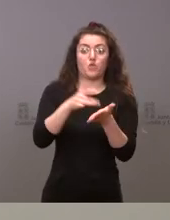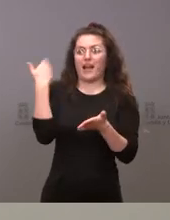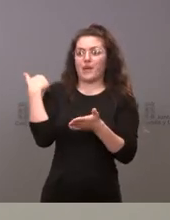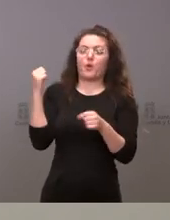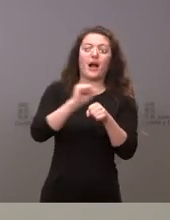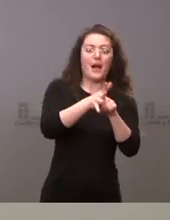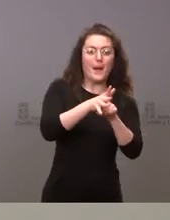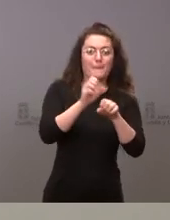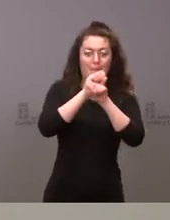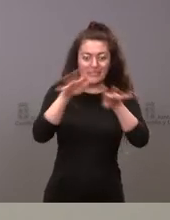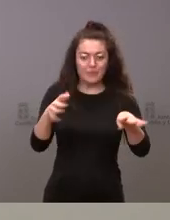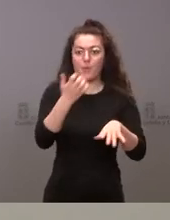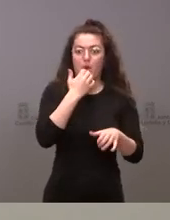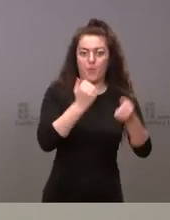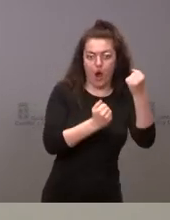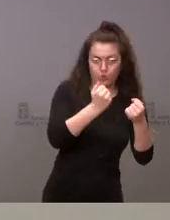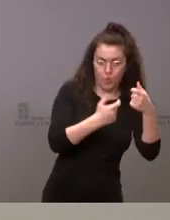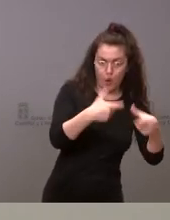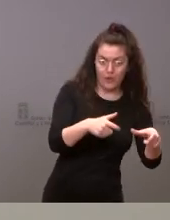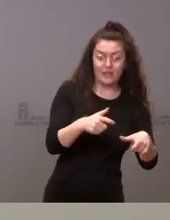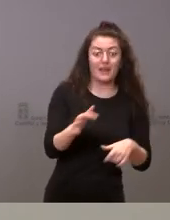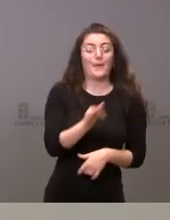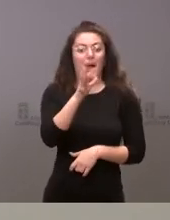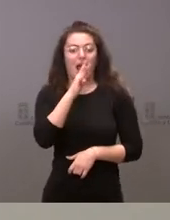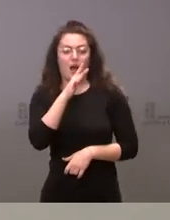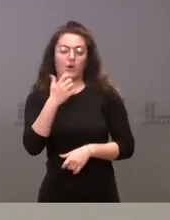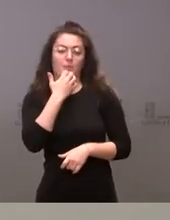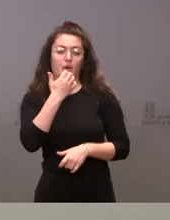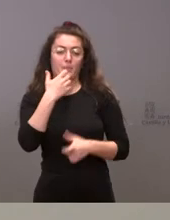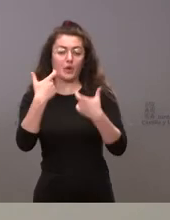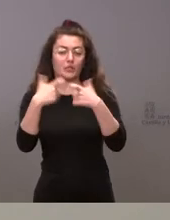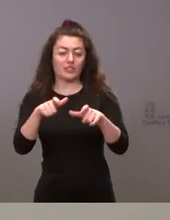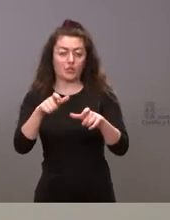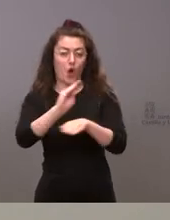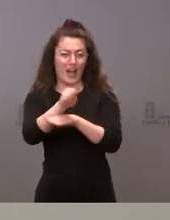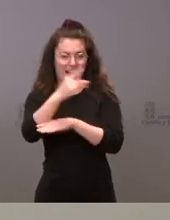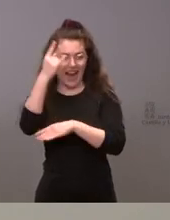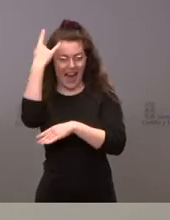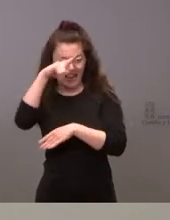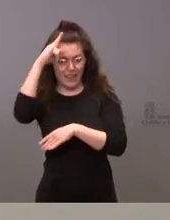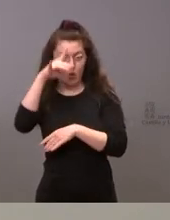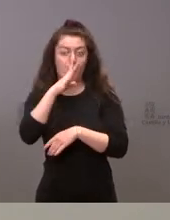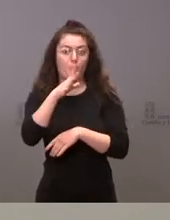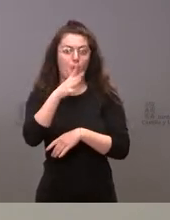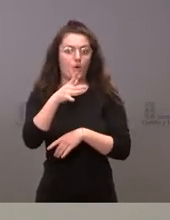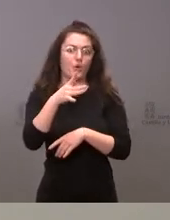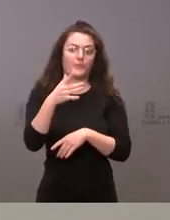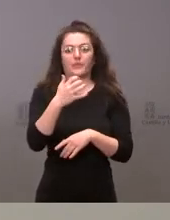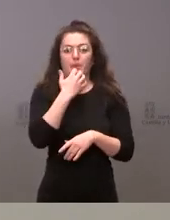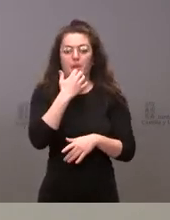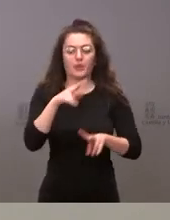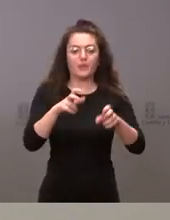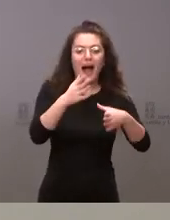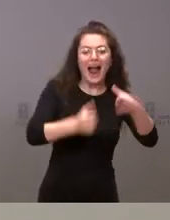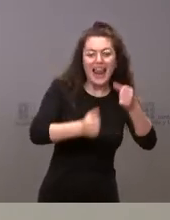recientemente incluso el sector ganadero que está habiendo algunas dificultades estos días para la recogida de la leche que producen o incluso para el